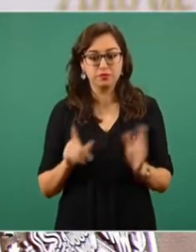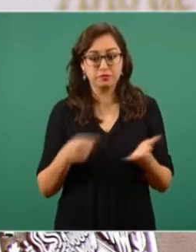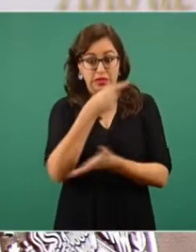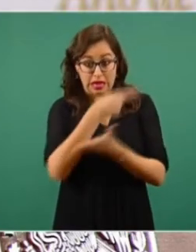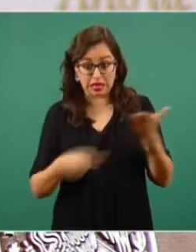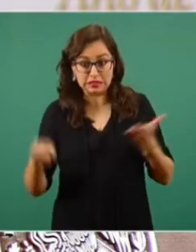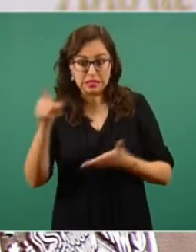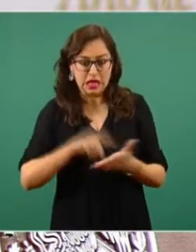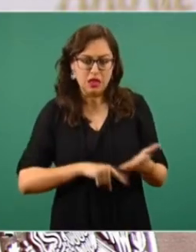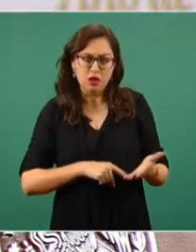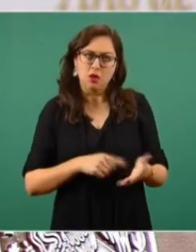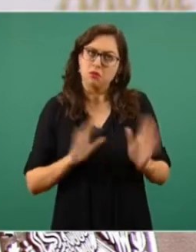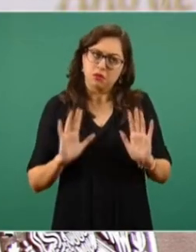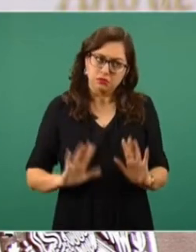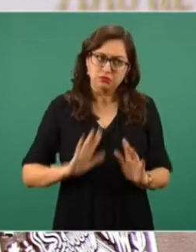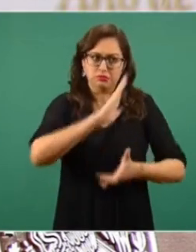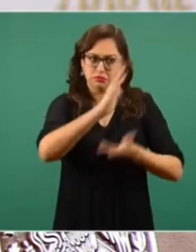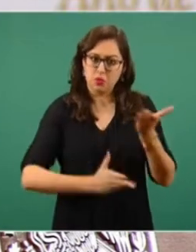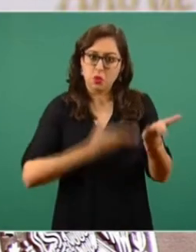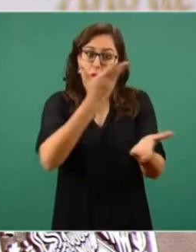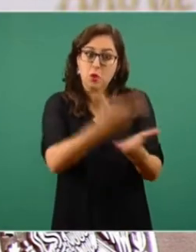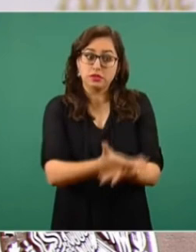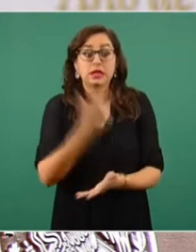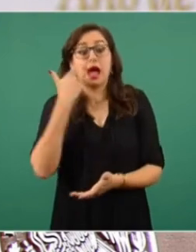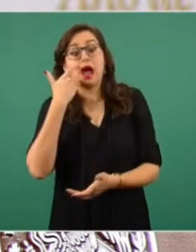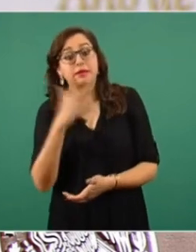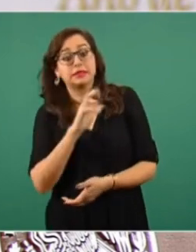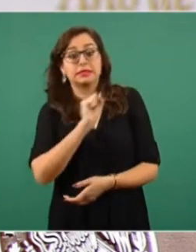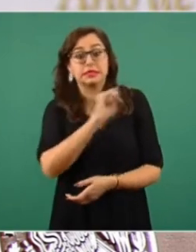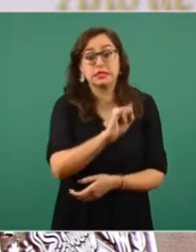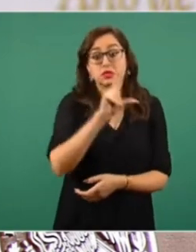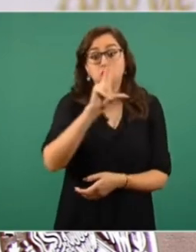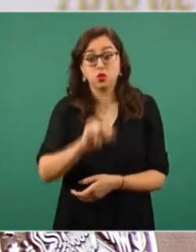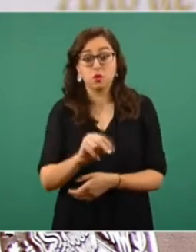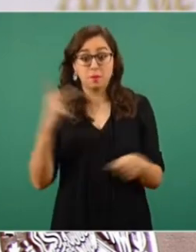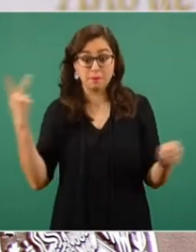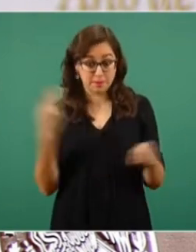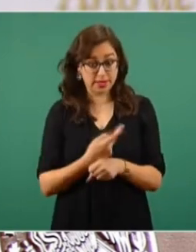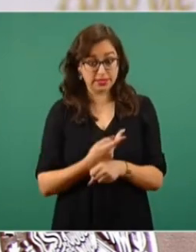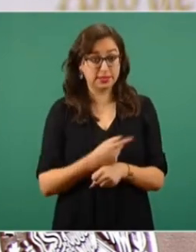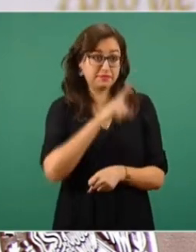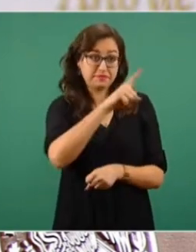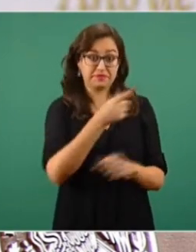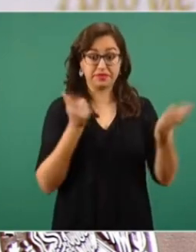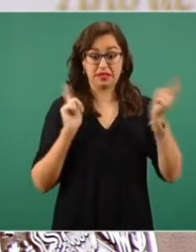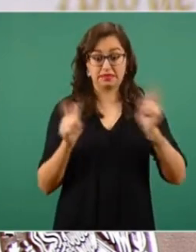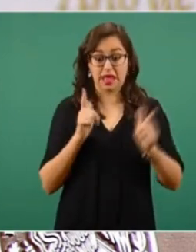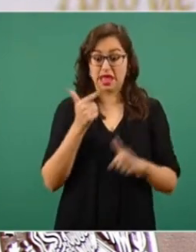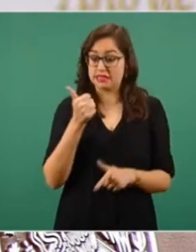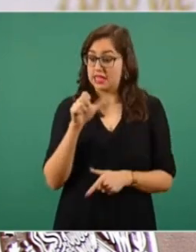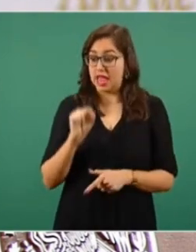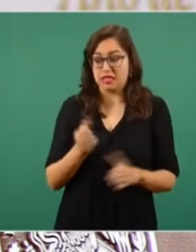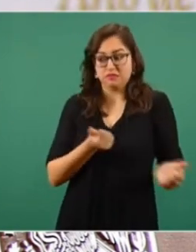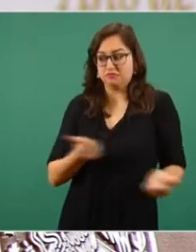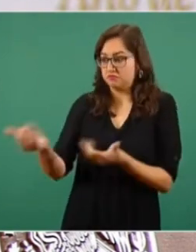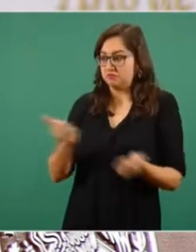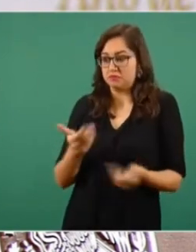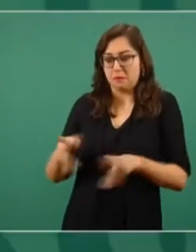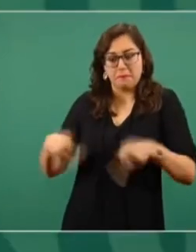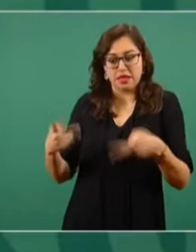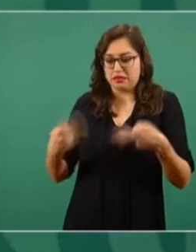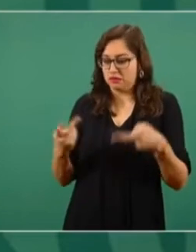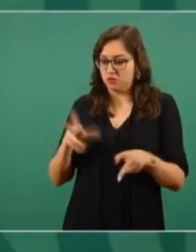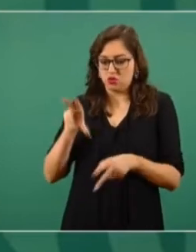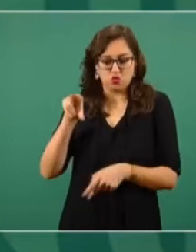Está ahí la propuesta de no permitir que salga gas de Texas. Esto